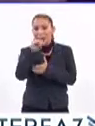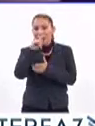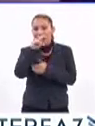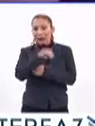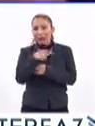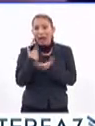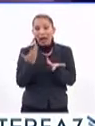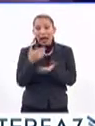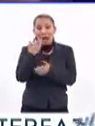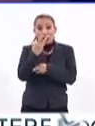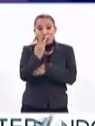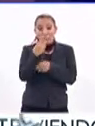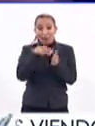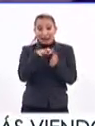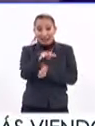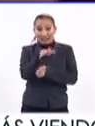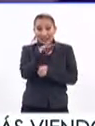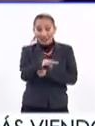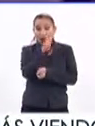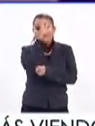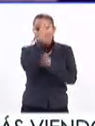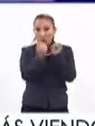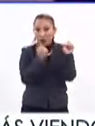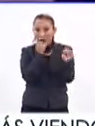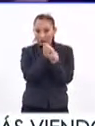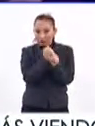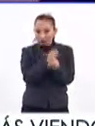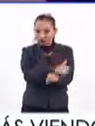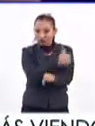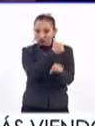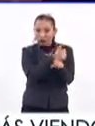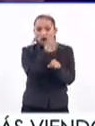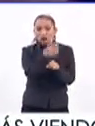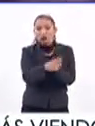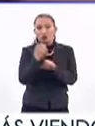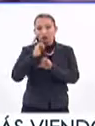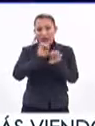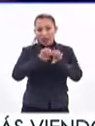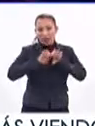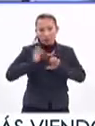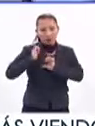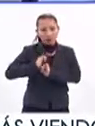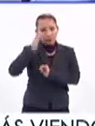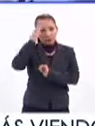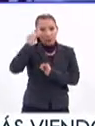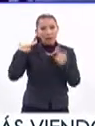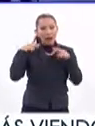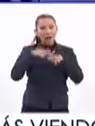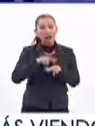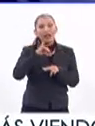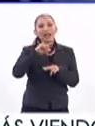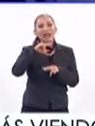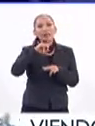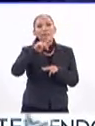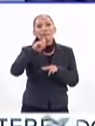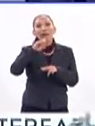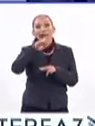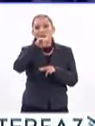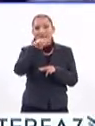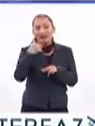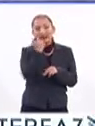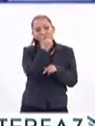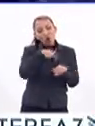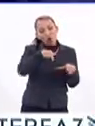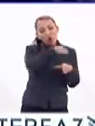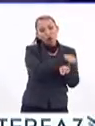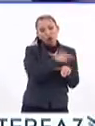Nacional, cumplirá este 2019 cuatro años. El equipo es coordinado por el profesor Irving Pérez Montes y está conformado por